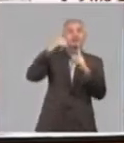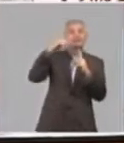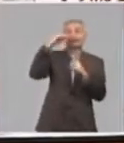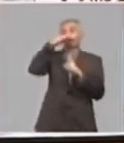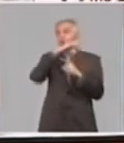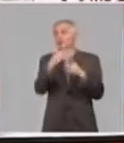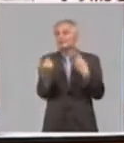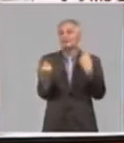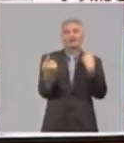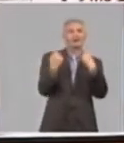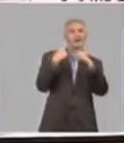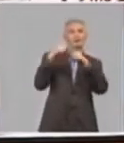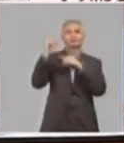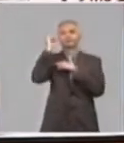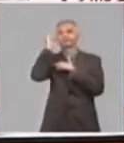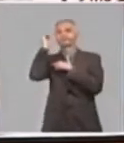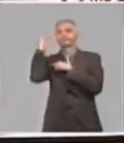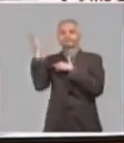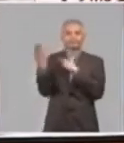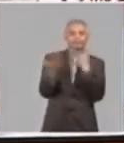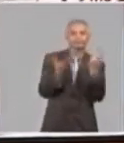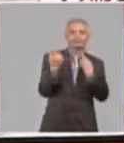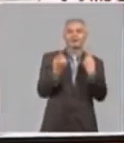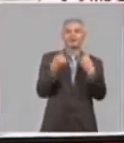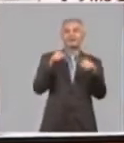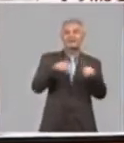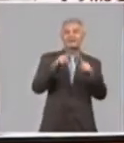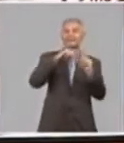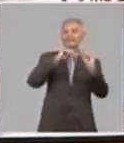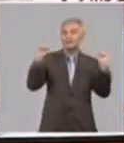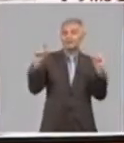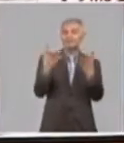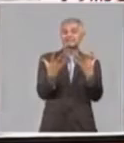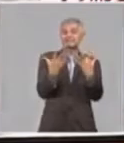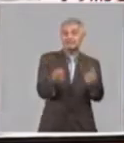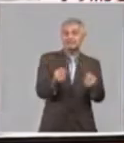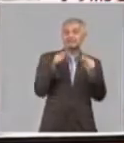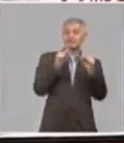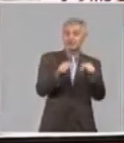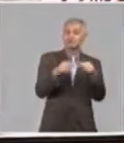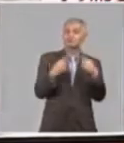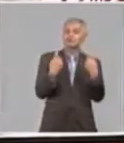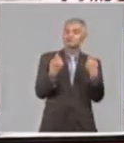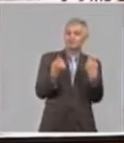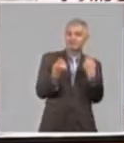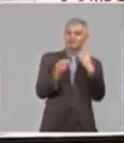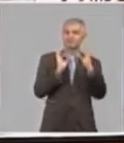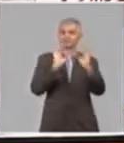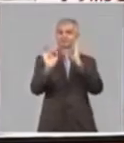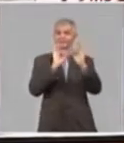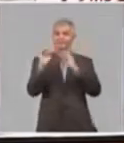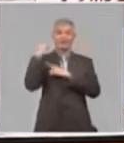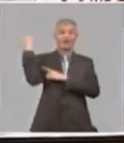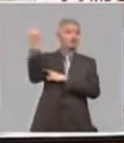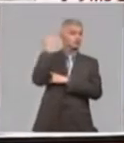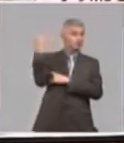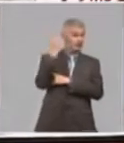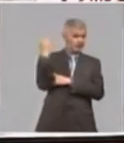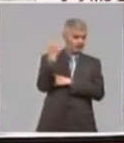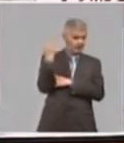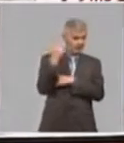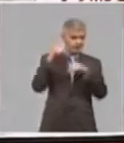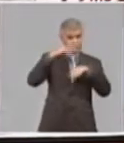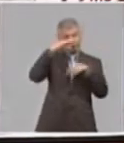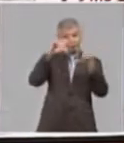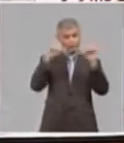que los temas de la sequía son temas también de seguridad nacional, que los temas de la sequía tienen que ser analizados a partir